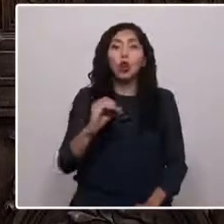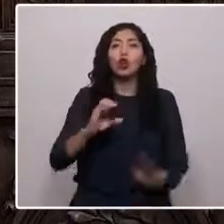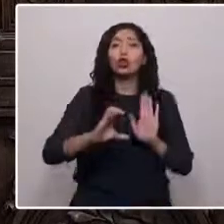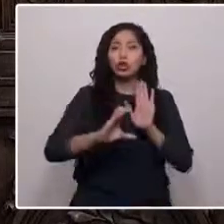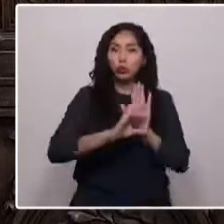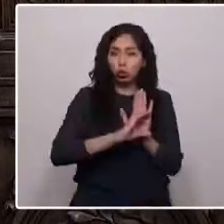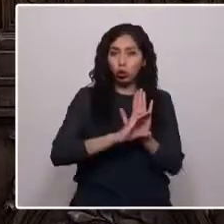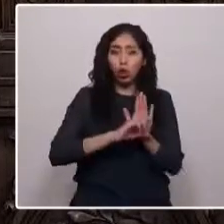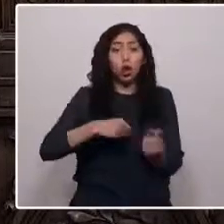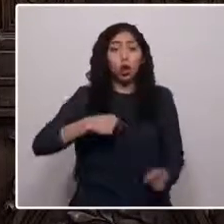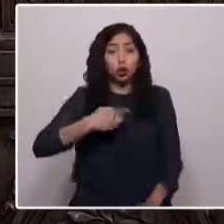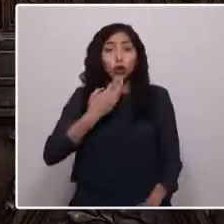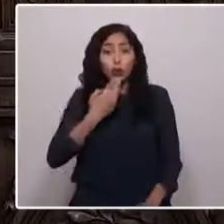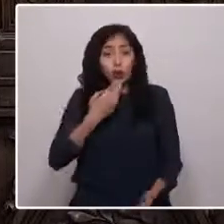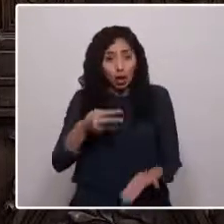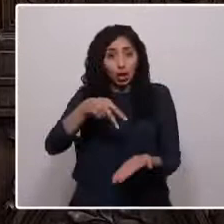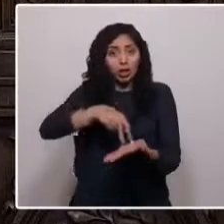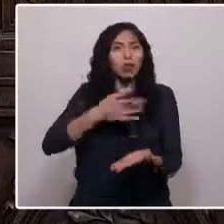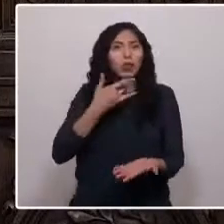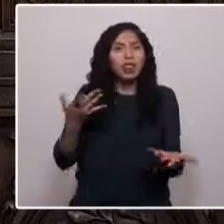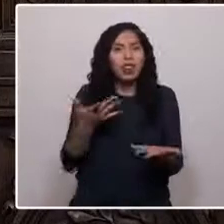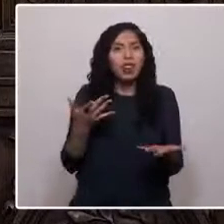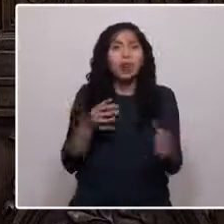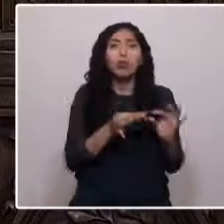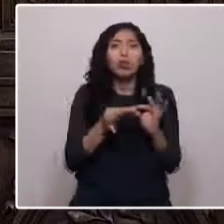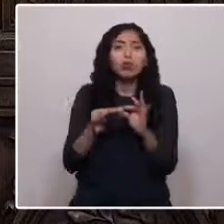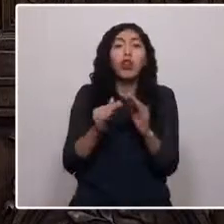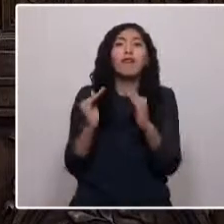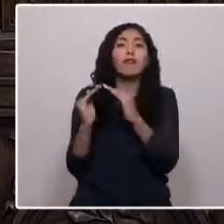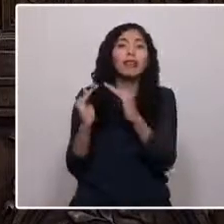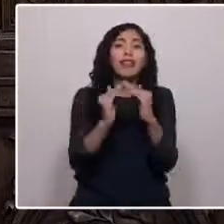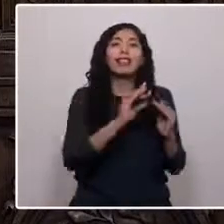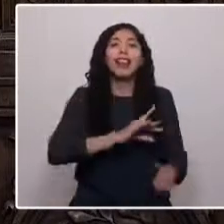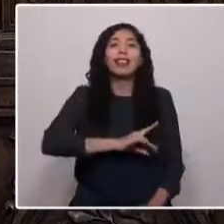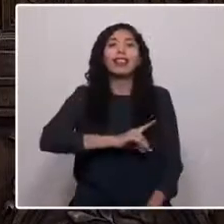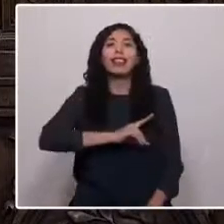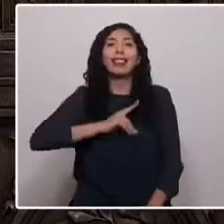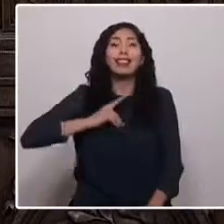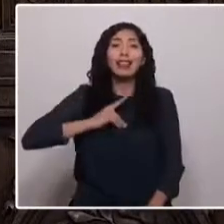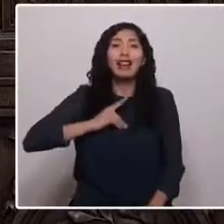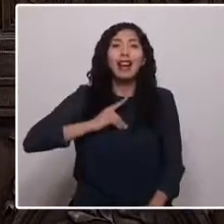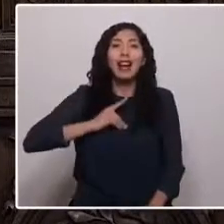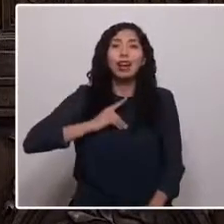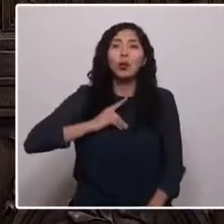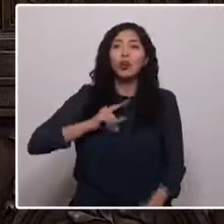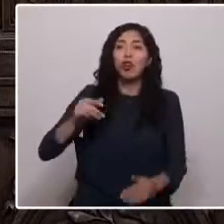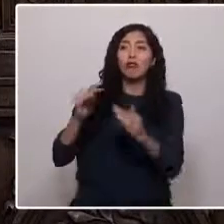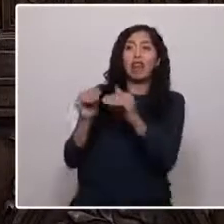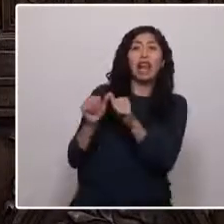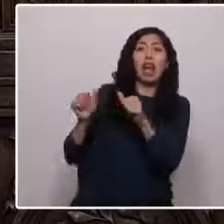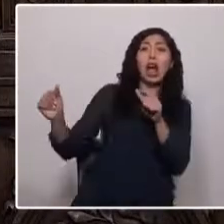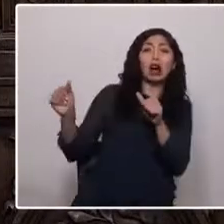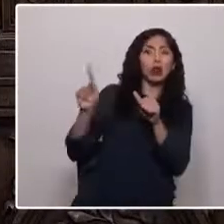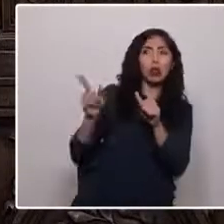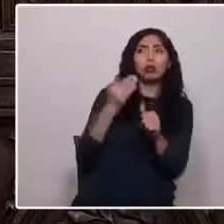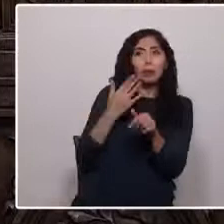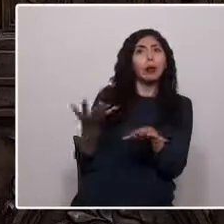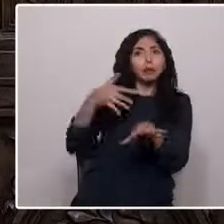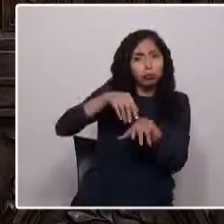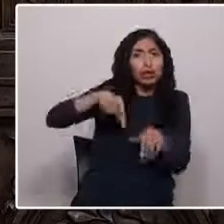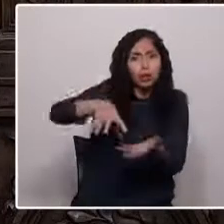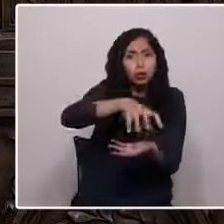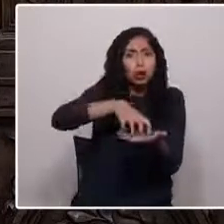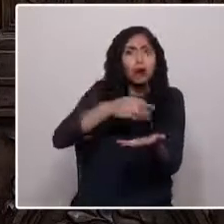estoy acá por la vivienda digna, integrada a la ciudad, no periférica ni hacinada, con áreas verdes y buena